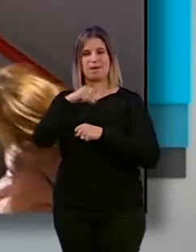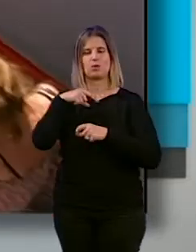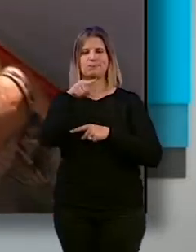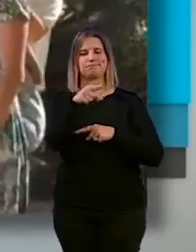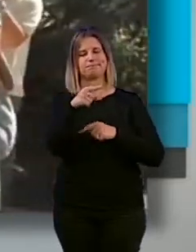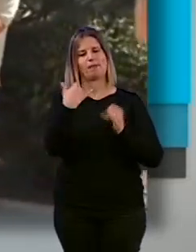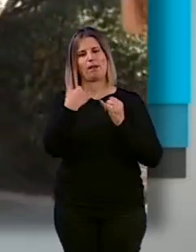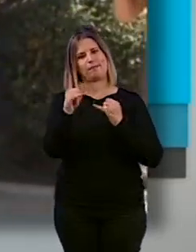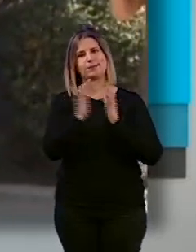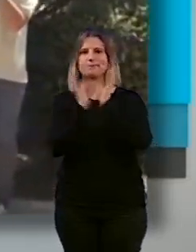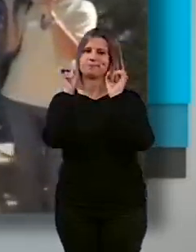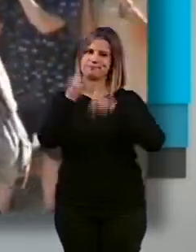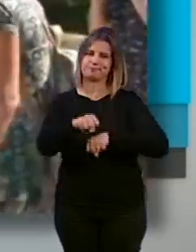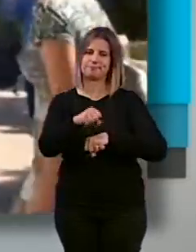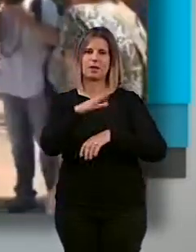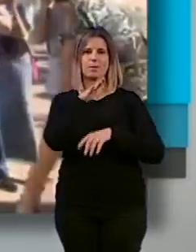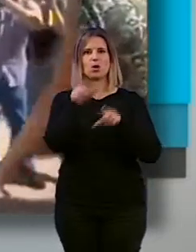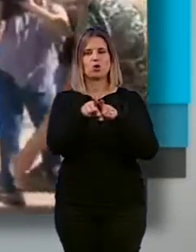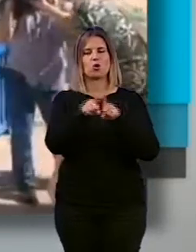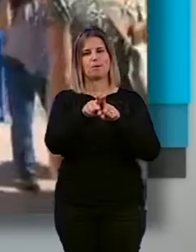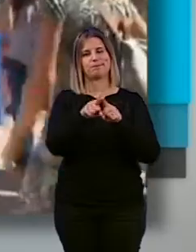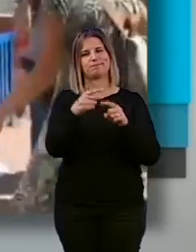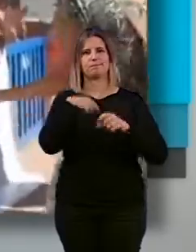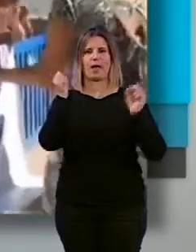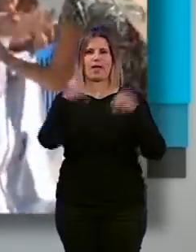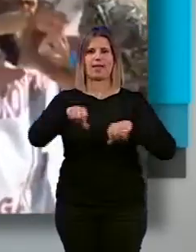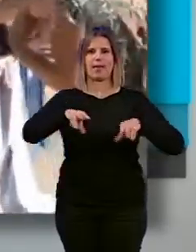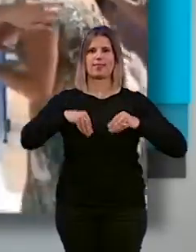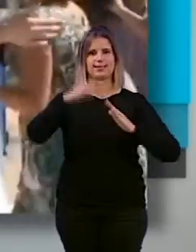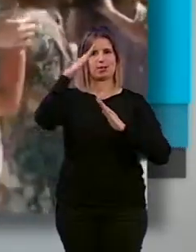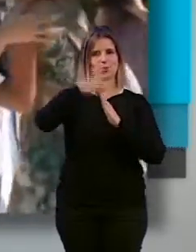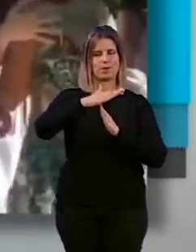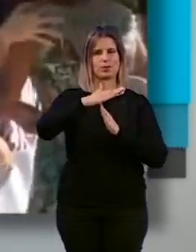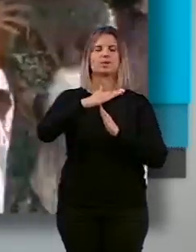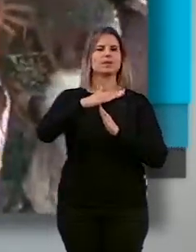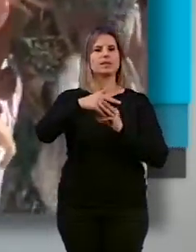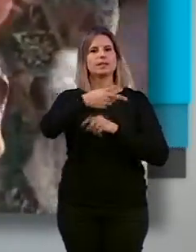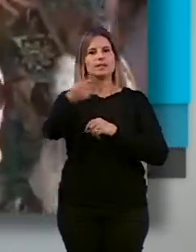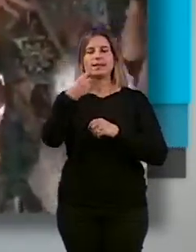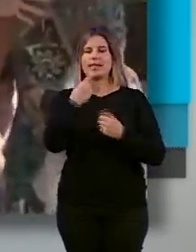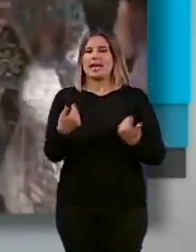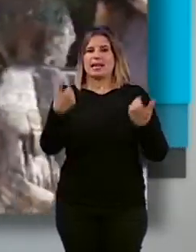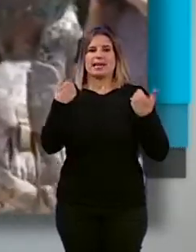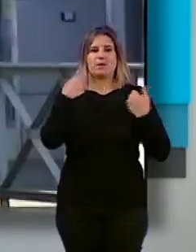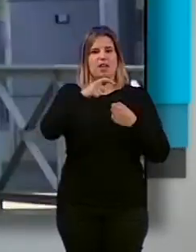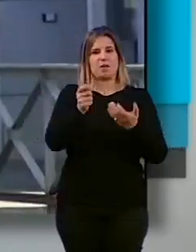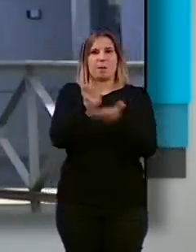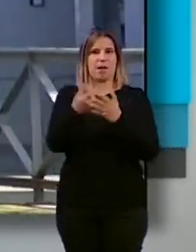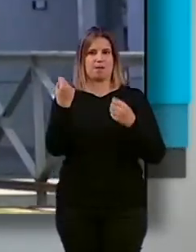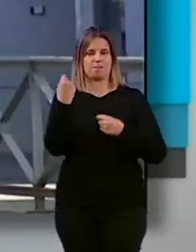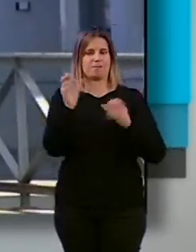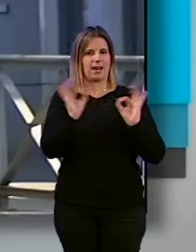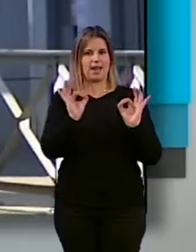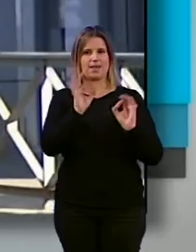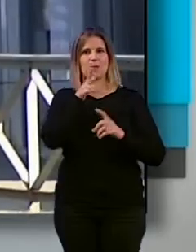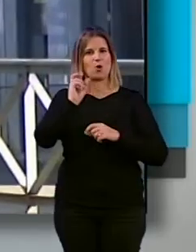conformes con la concesión del beneficio de la suspensión. Además, prosigue el auto no existen responsabilidades civiles que pagar careciendo la